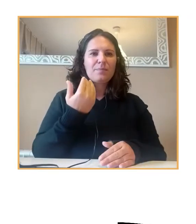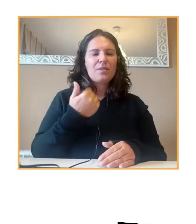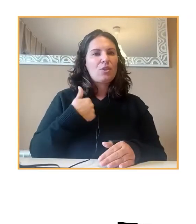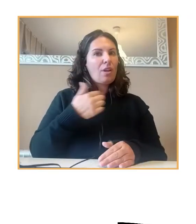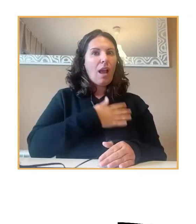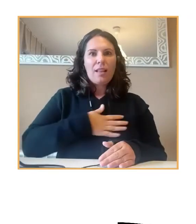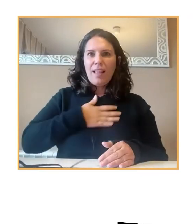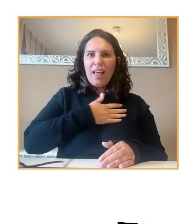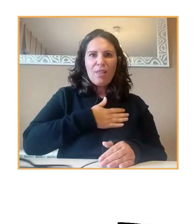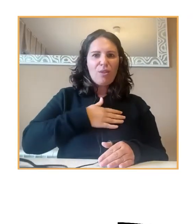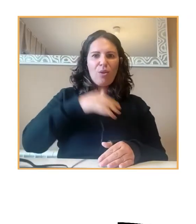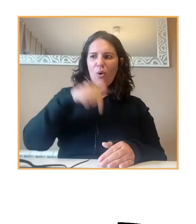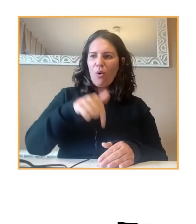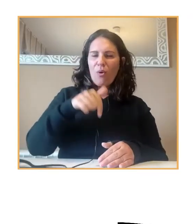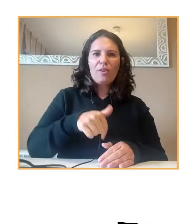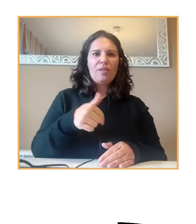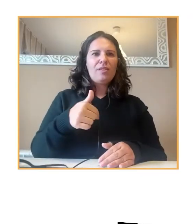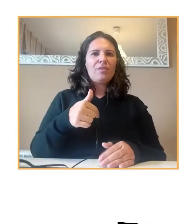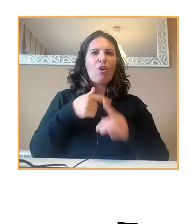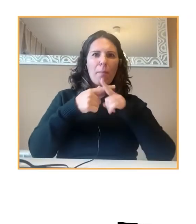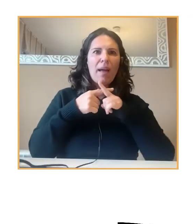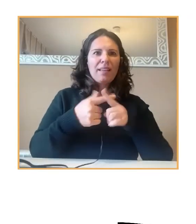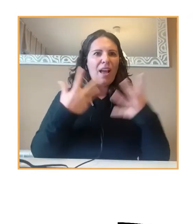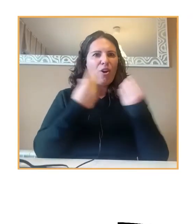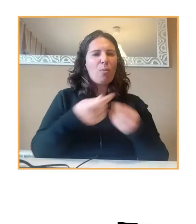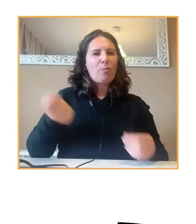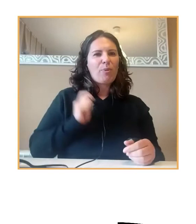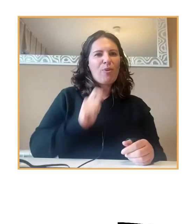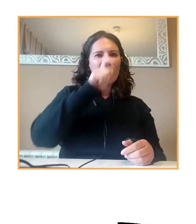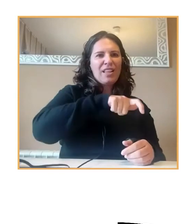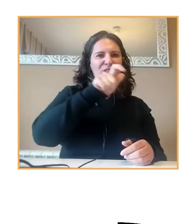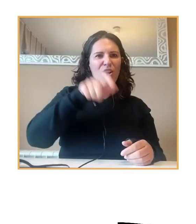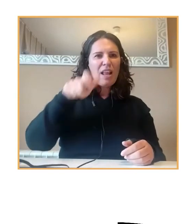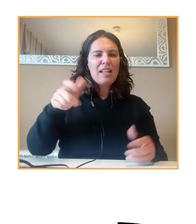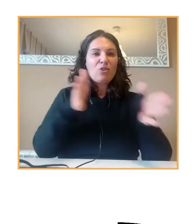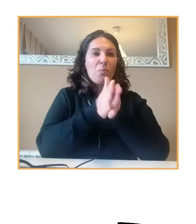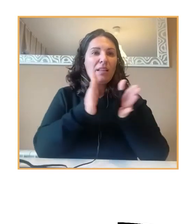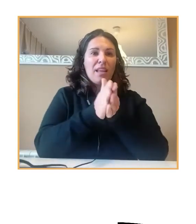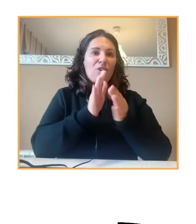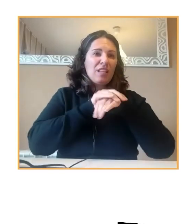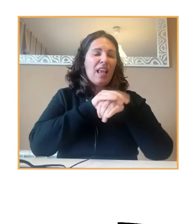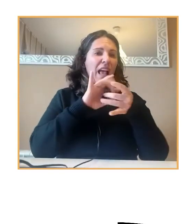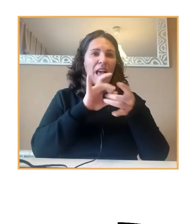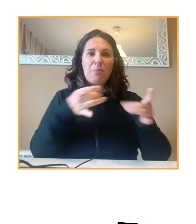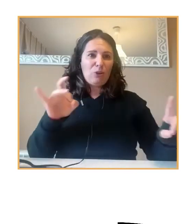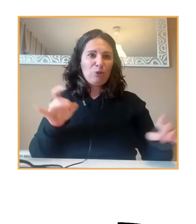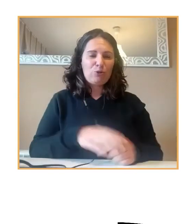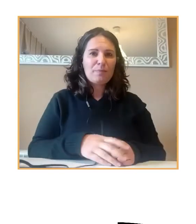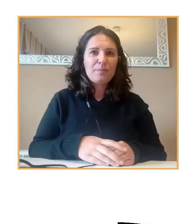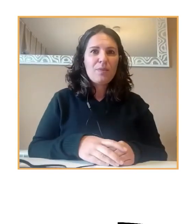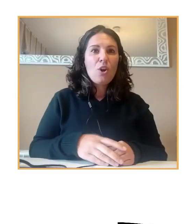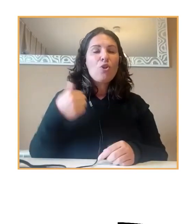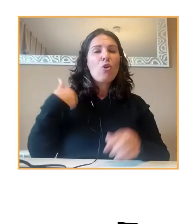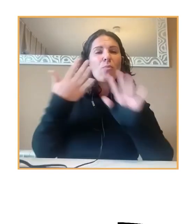la mesa y las jornadas con estos profesionales, compañeros y amigos. Y no me voy a extender